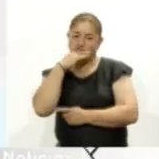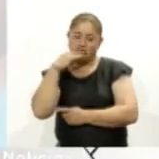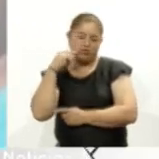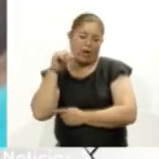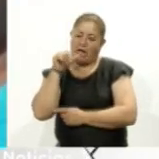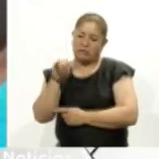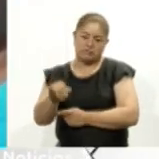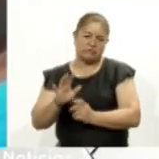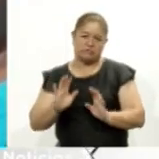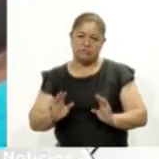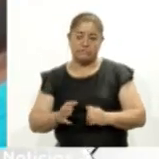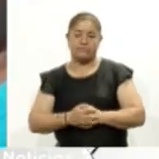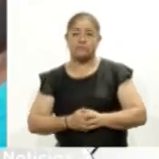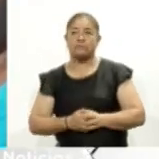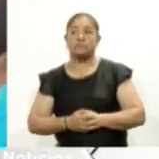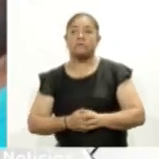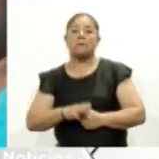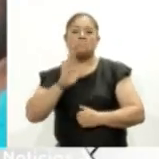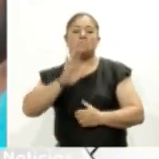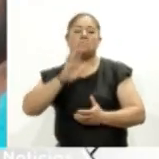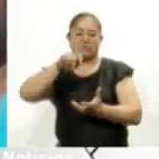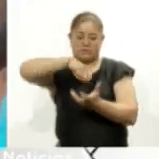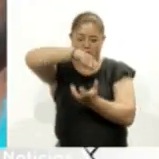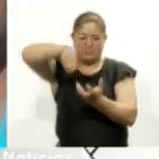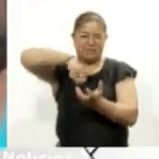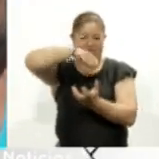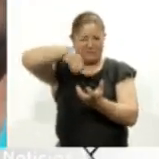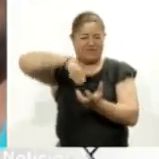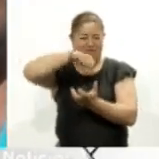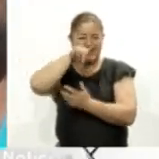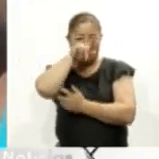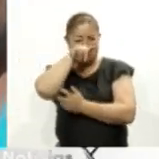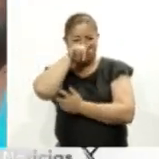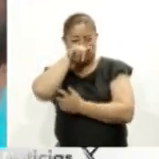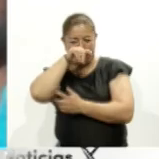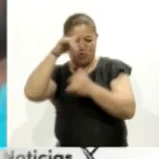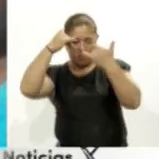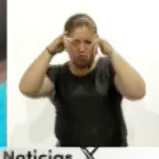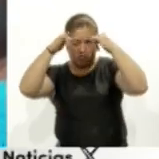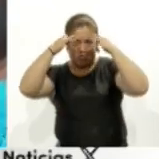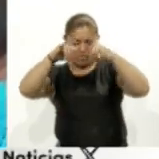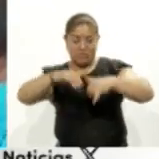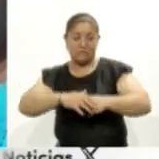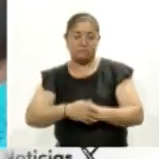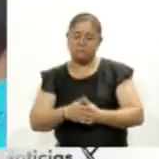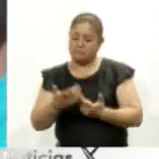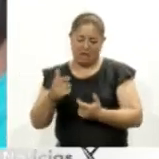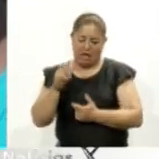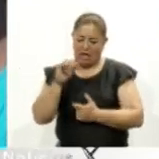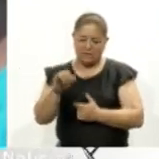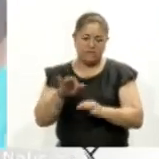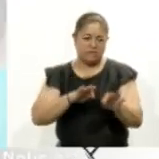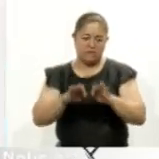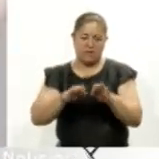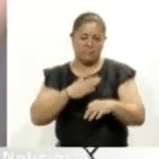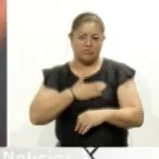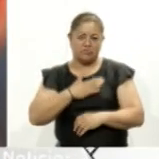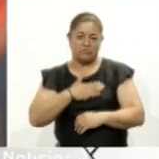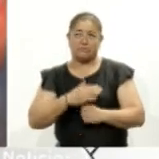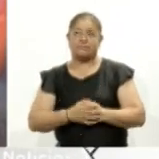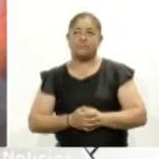trabajamos como si fuera misiote de pollo misiote de de res eso es lo que trabajamos nosotros